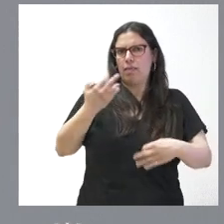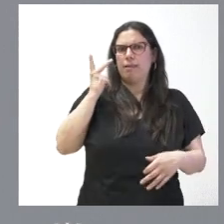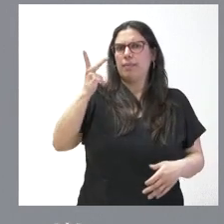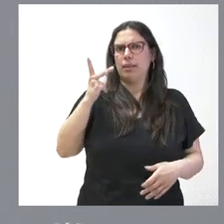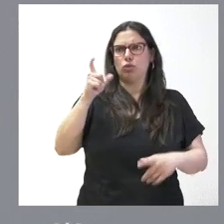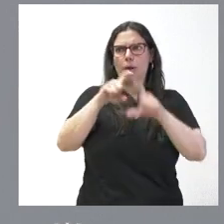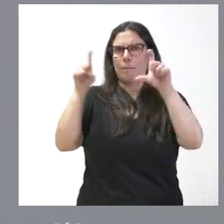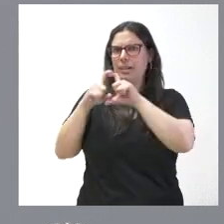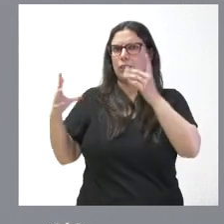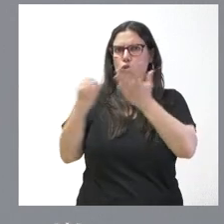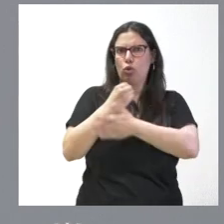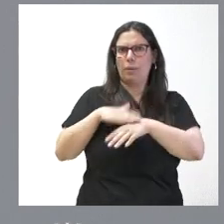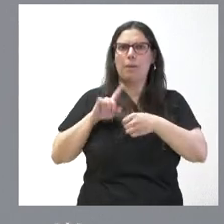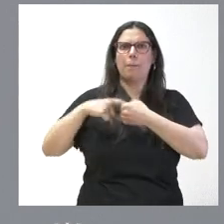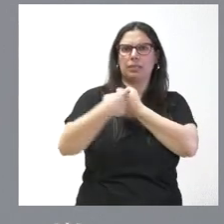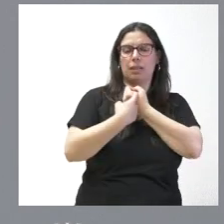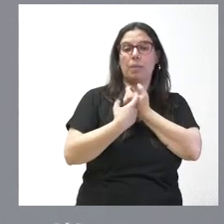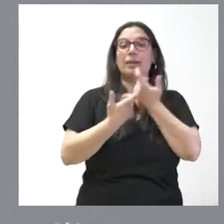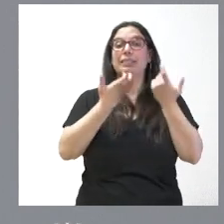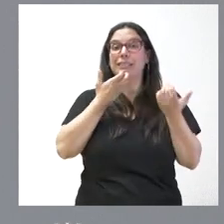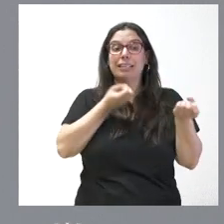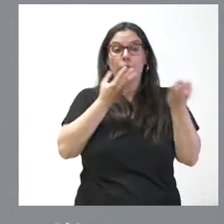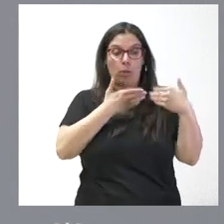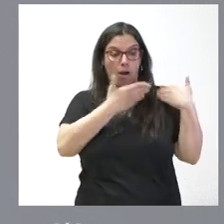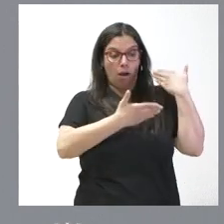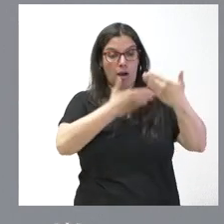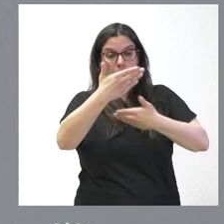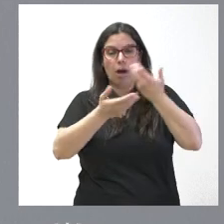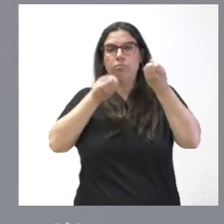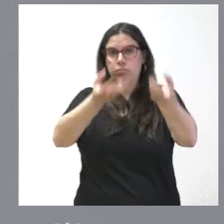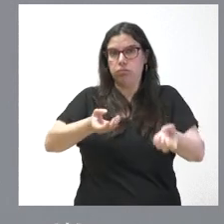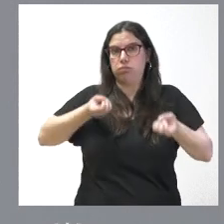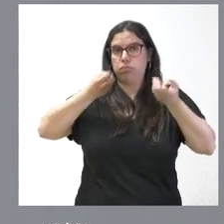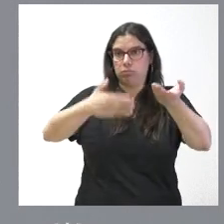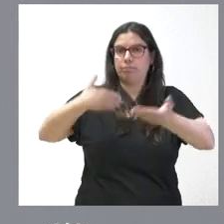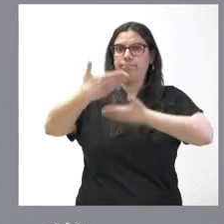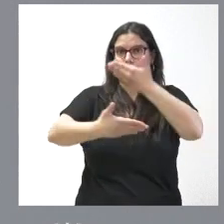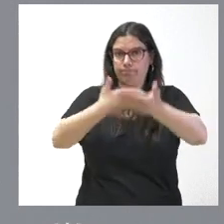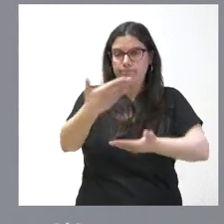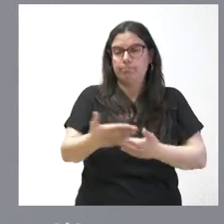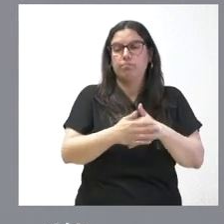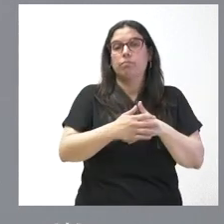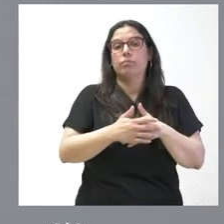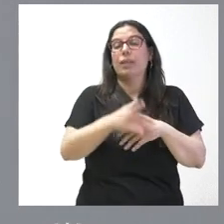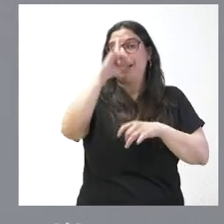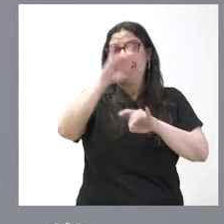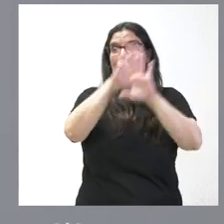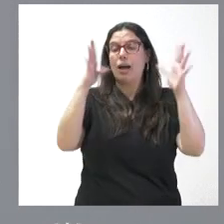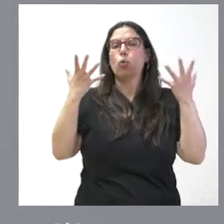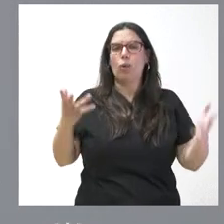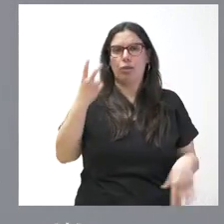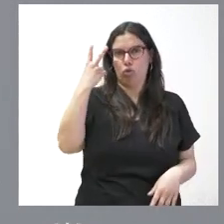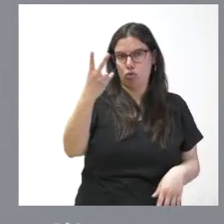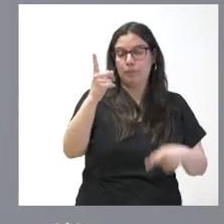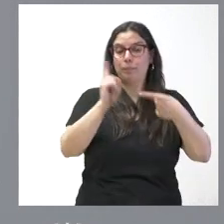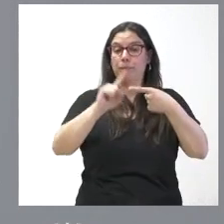participantes cuando tengamos información de cada uno de los trámites seguro que les iremos dando y por tanto lo que tengan ustedes muy claro son dos ideas primero que